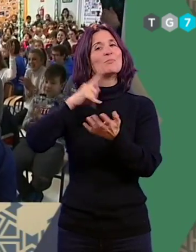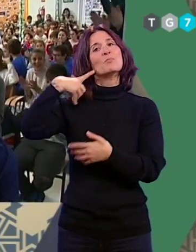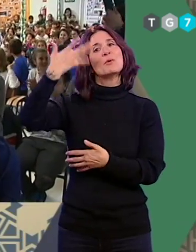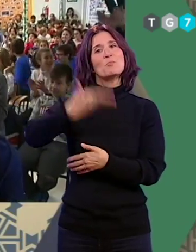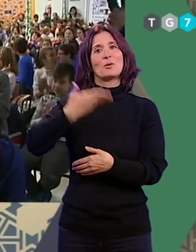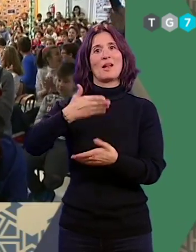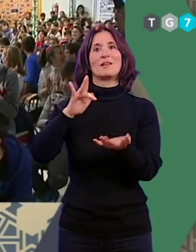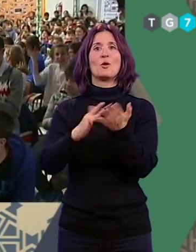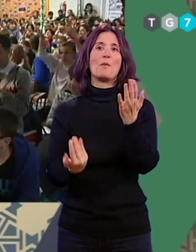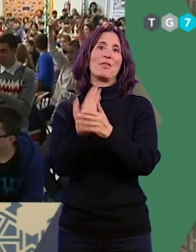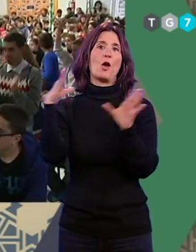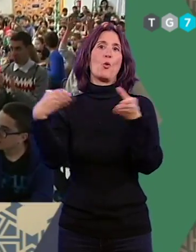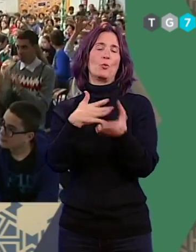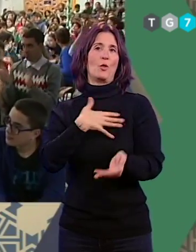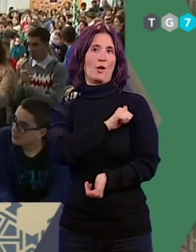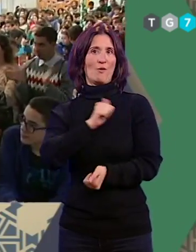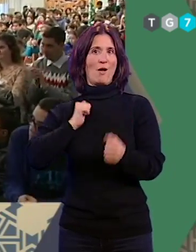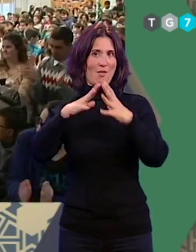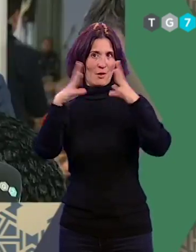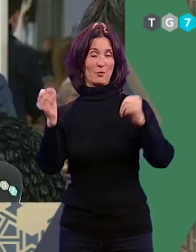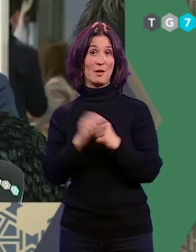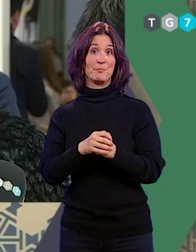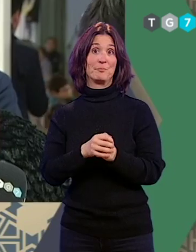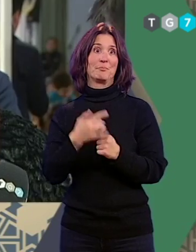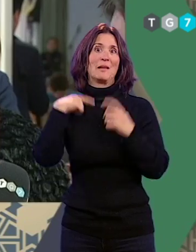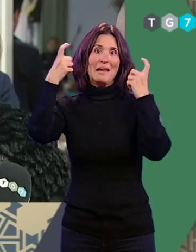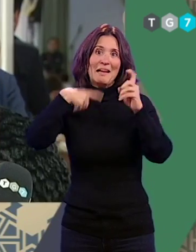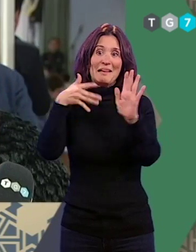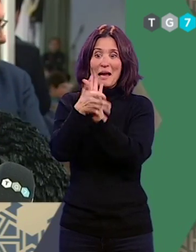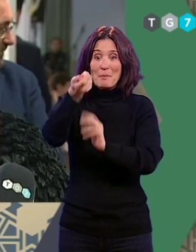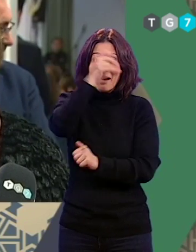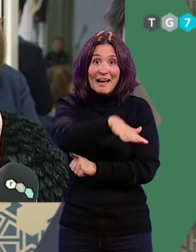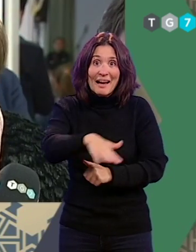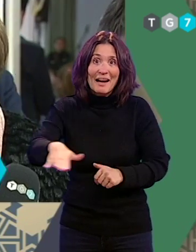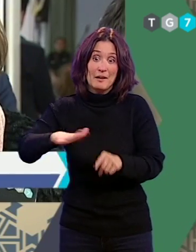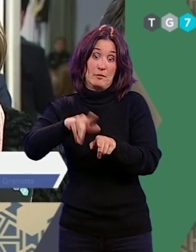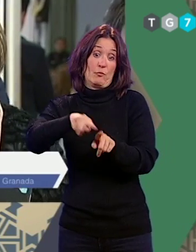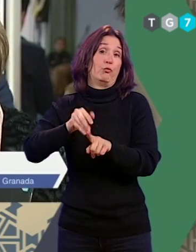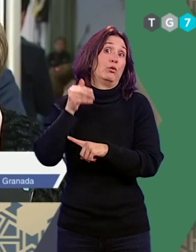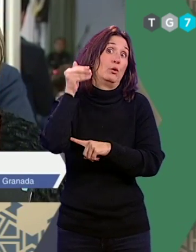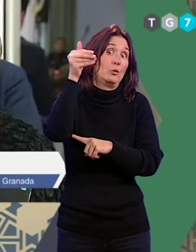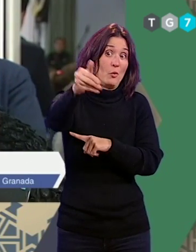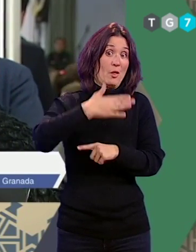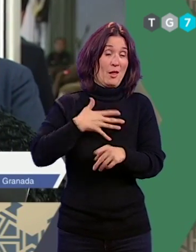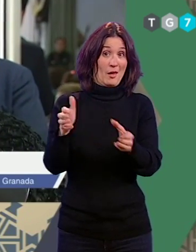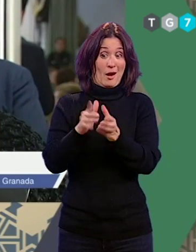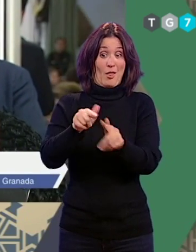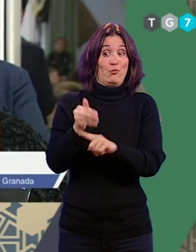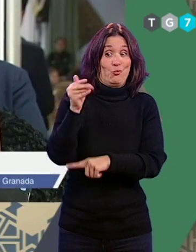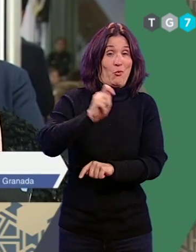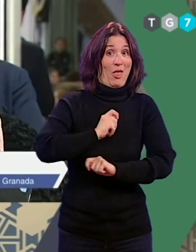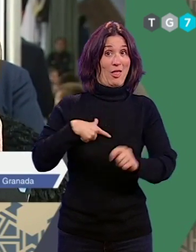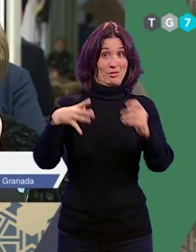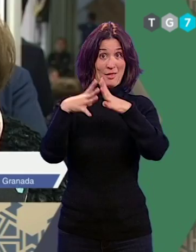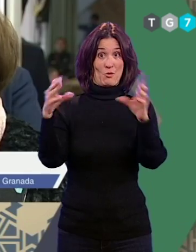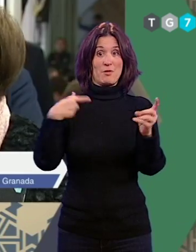el Día de la Comunidad Autónoma. Todo explicándoles a nuestros más pequeños, que son el futuro de Granada y el futuro de Andalucía,